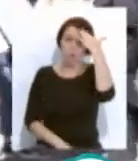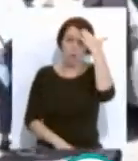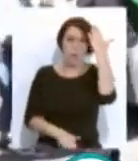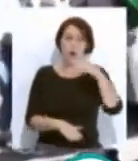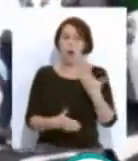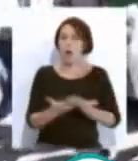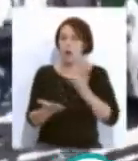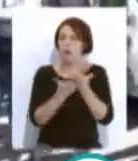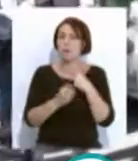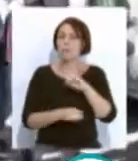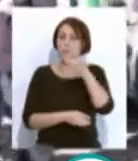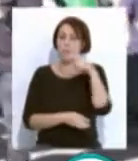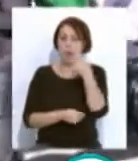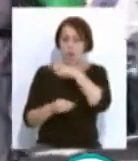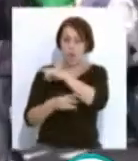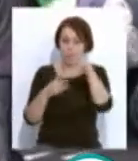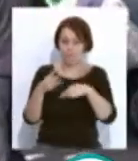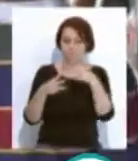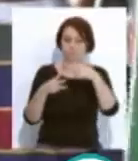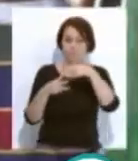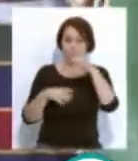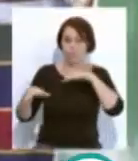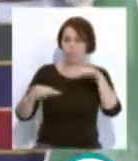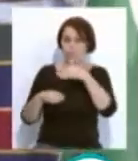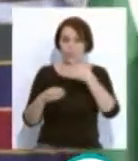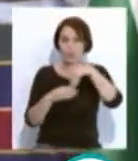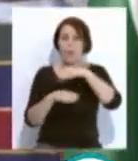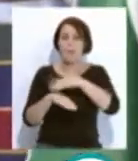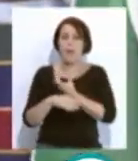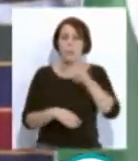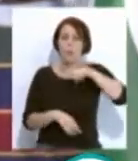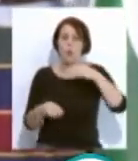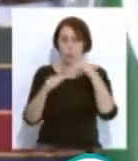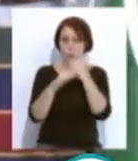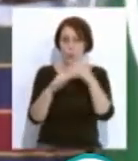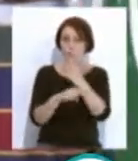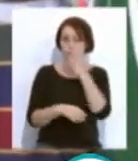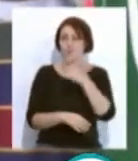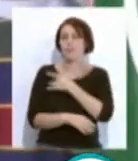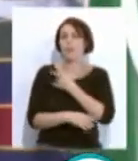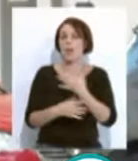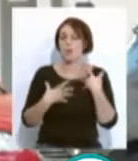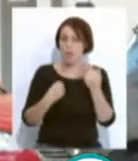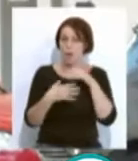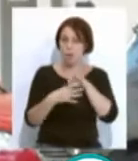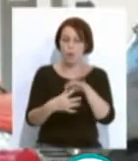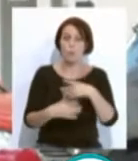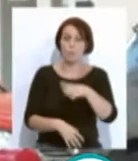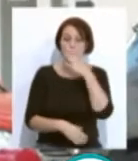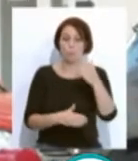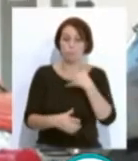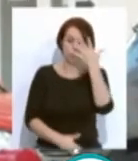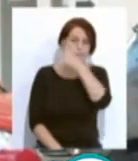reclamaciones, la primera de las tres movilizaciones convocadas para este mes de octubre por los sindicatos sanitarios, ante los que han